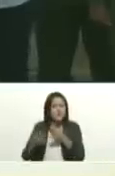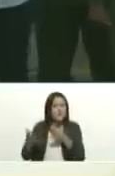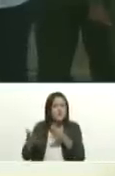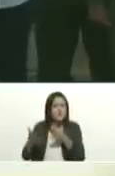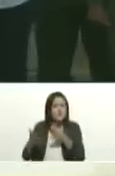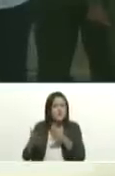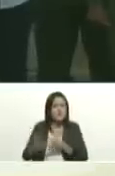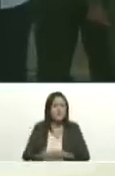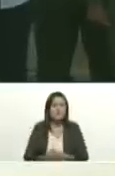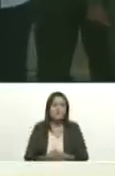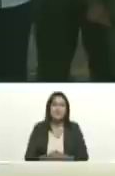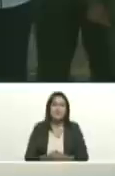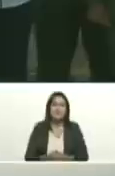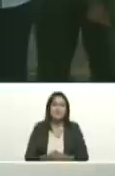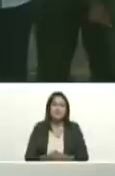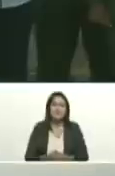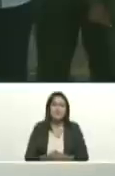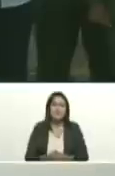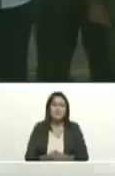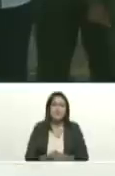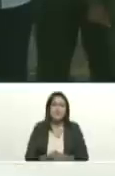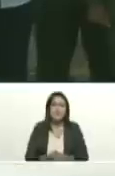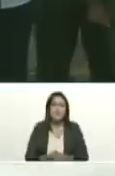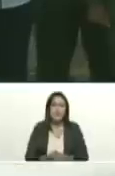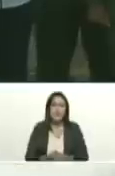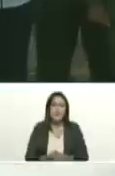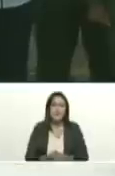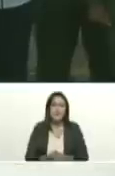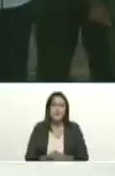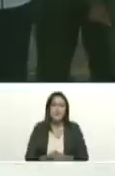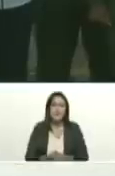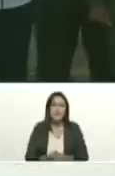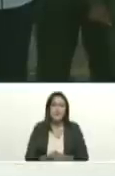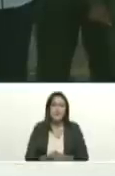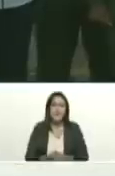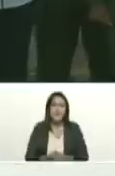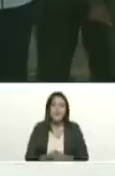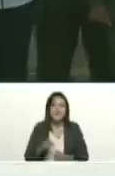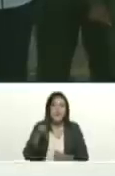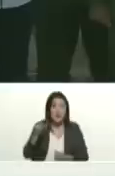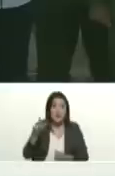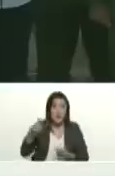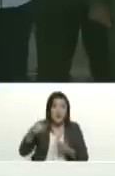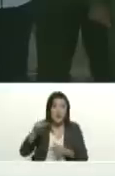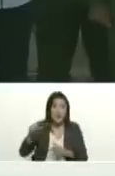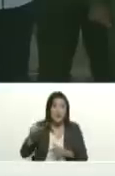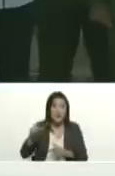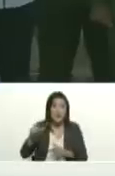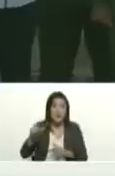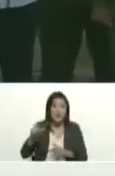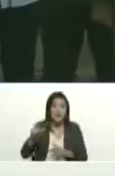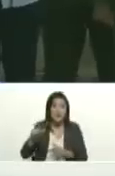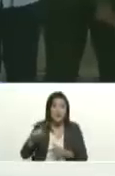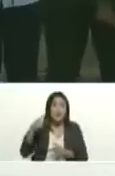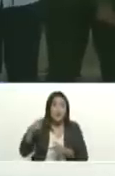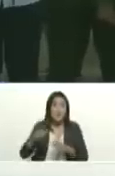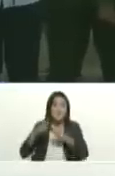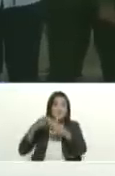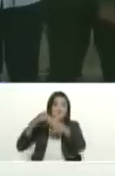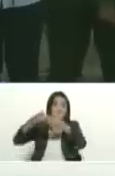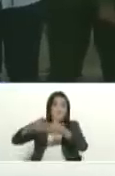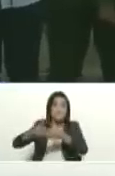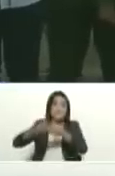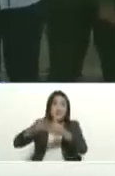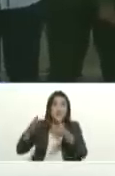entiendo que si están en el puerto de Guaraguao van a recibir un gran buque que